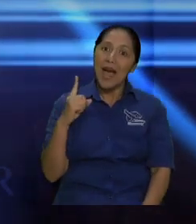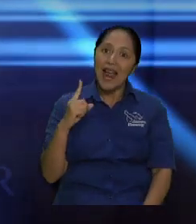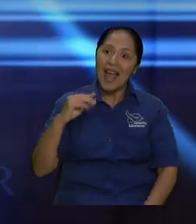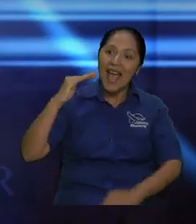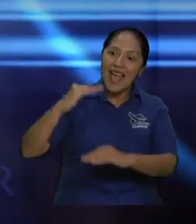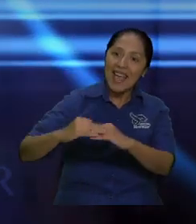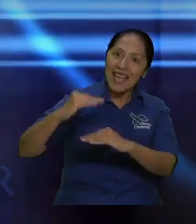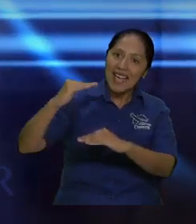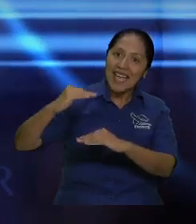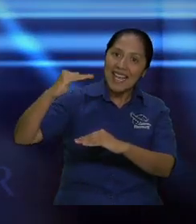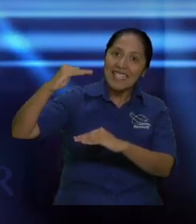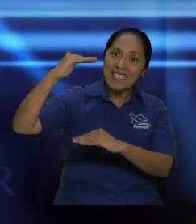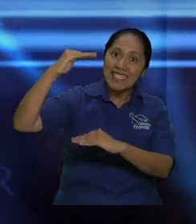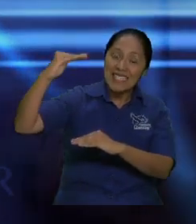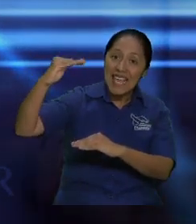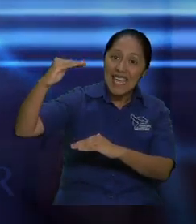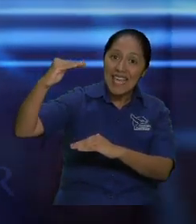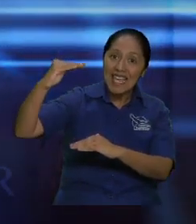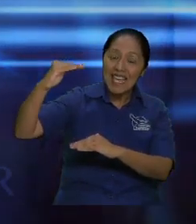para salvación